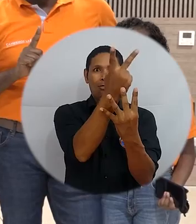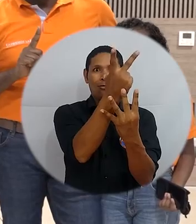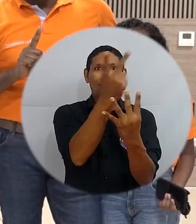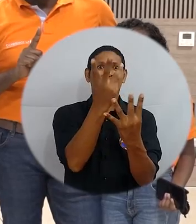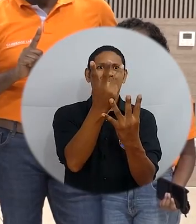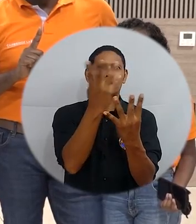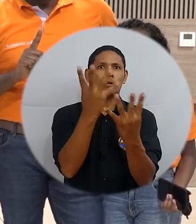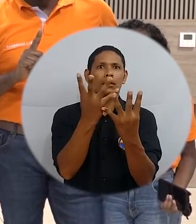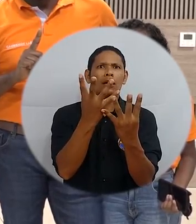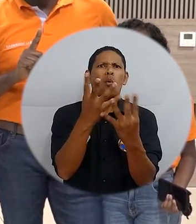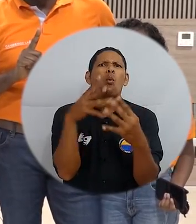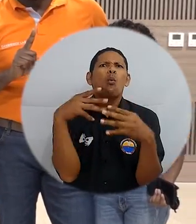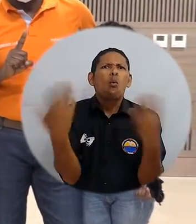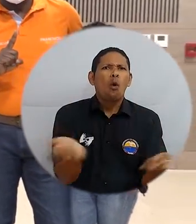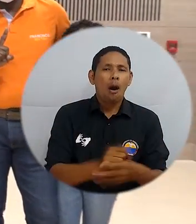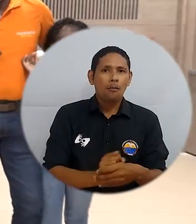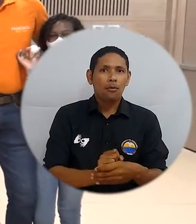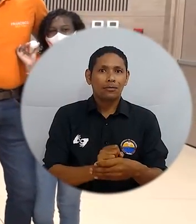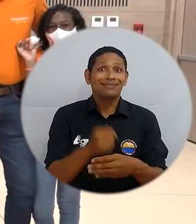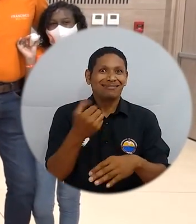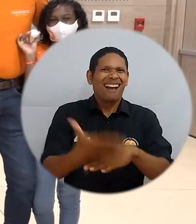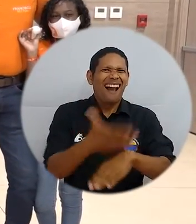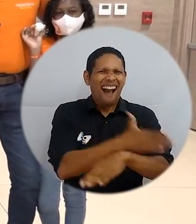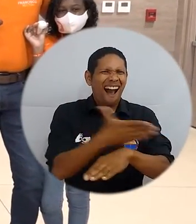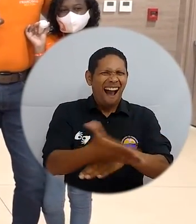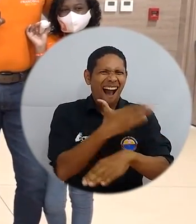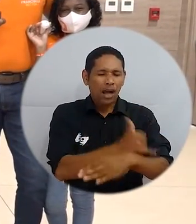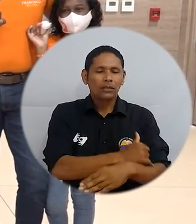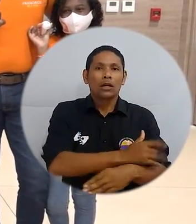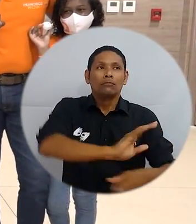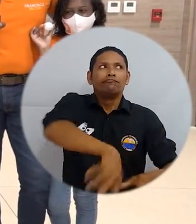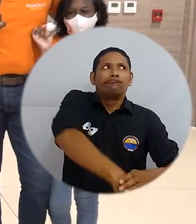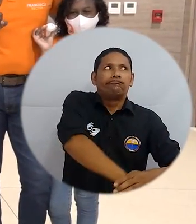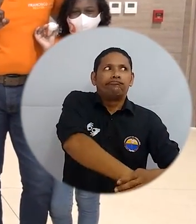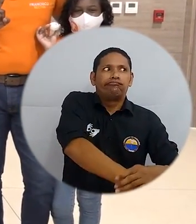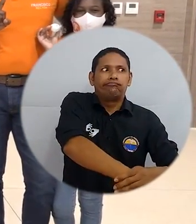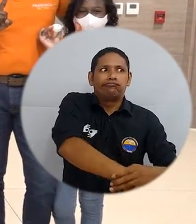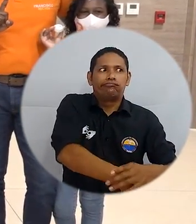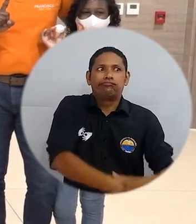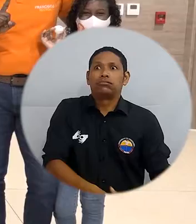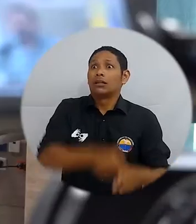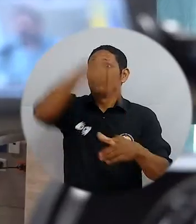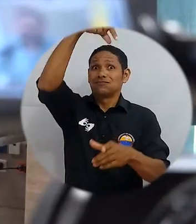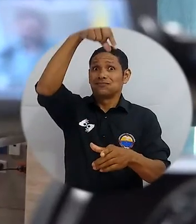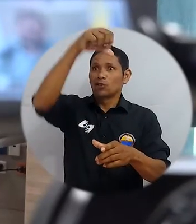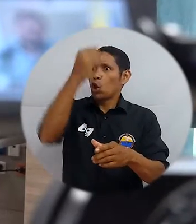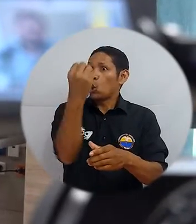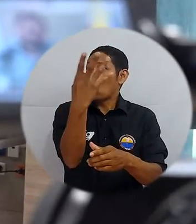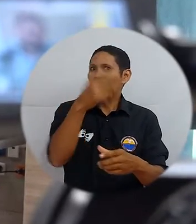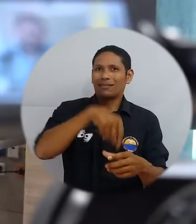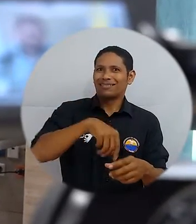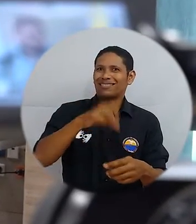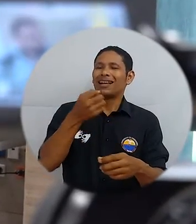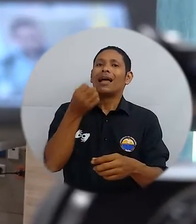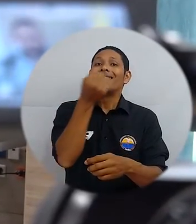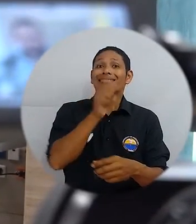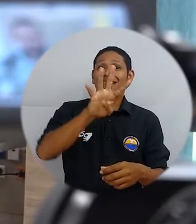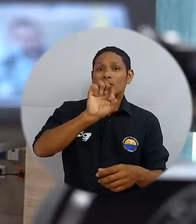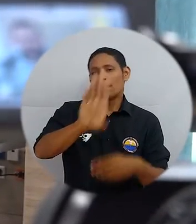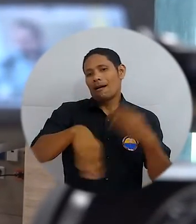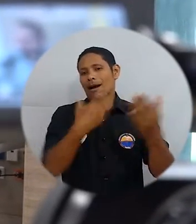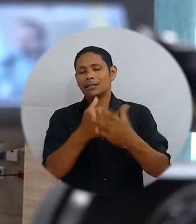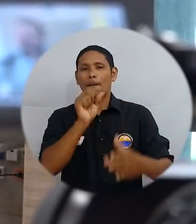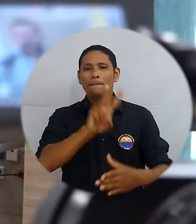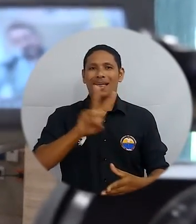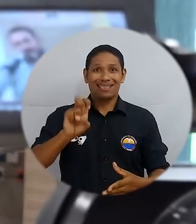el aplicativo electrónico de consulta fueron determinados a través de sorteos realizados de manera pública. Entre el 19 y hasta el 27 de